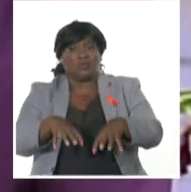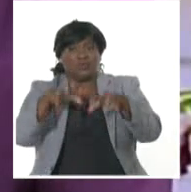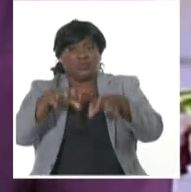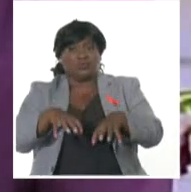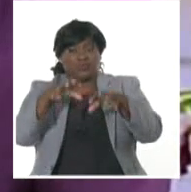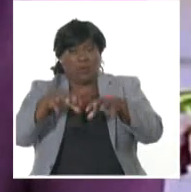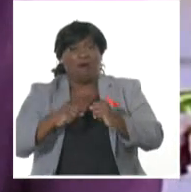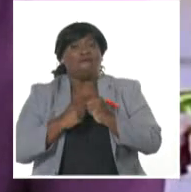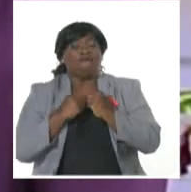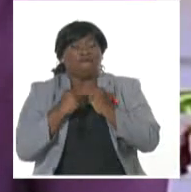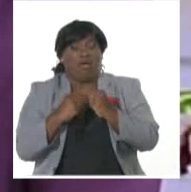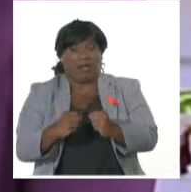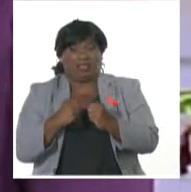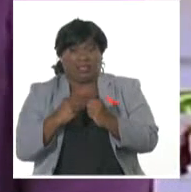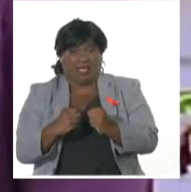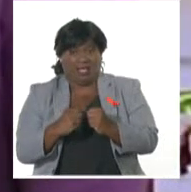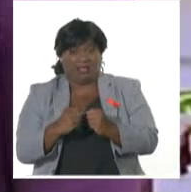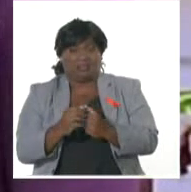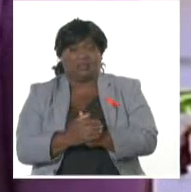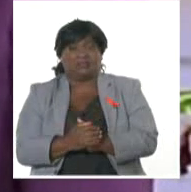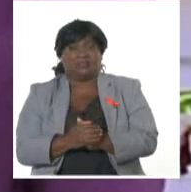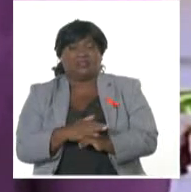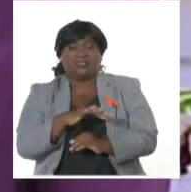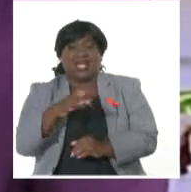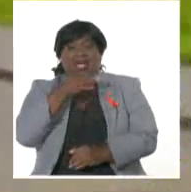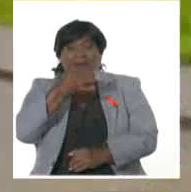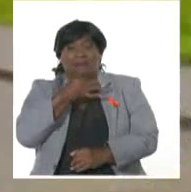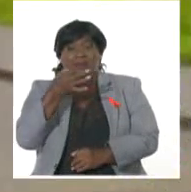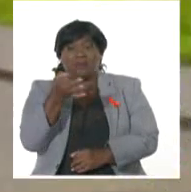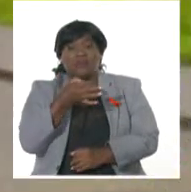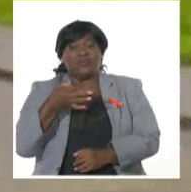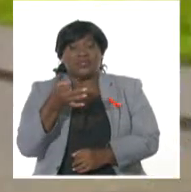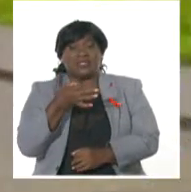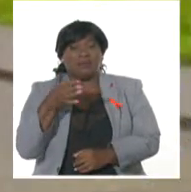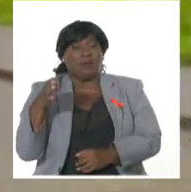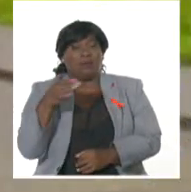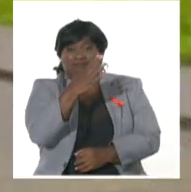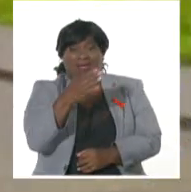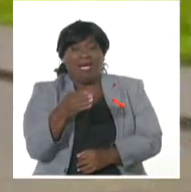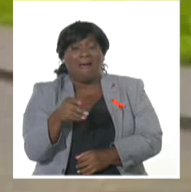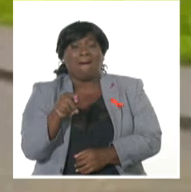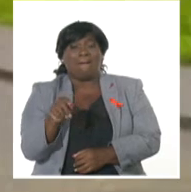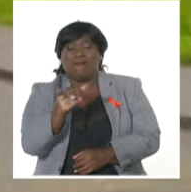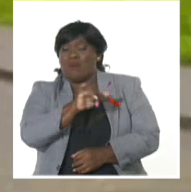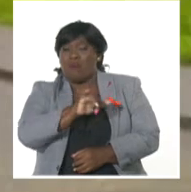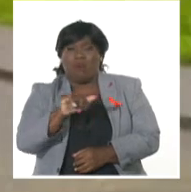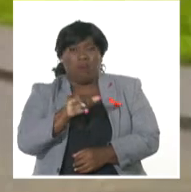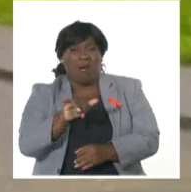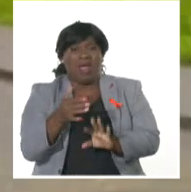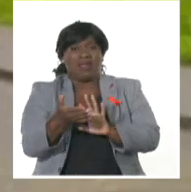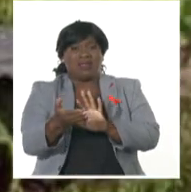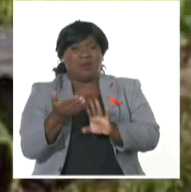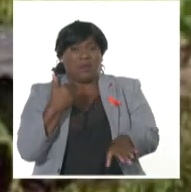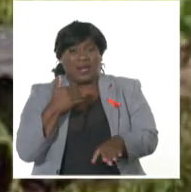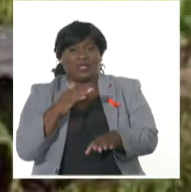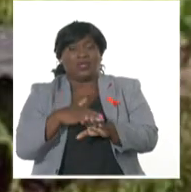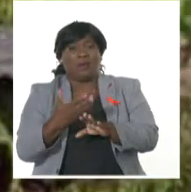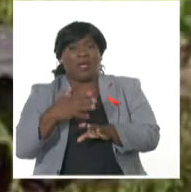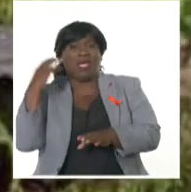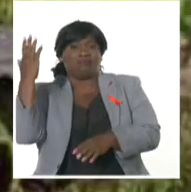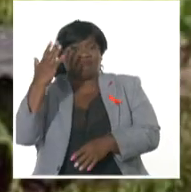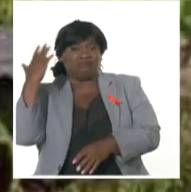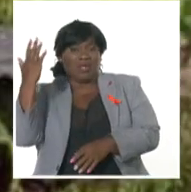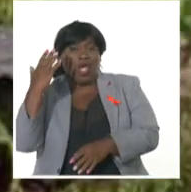intensidad. Y bueno, ya lo decías, en el municipio de Baracoa, que se recupera tras el paso de Oscar, ayer